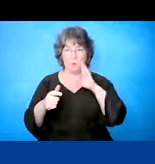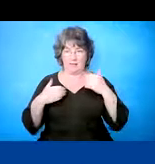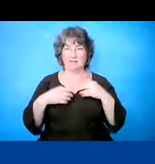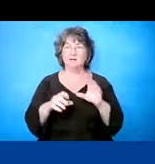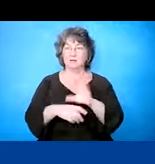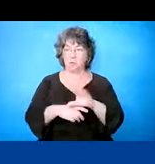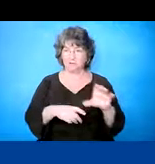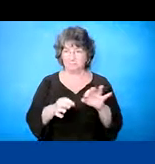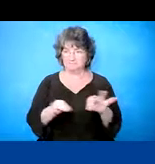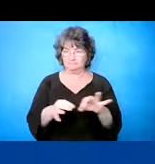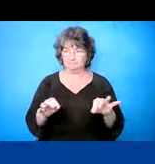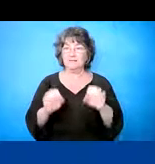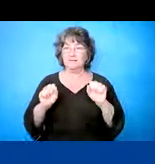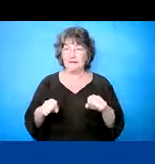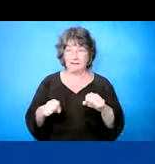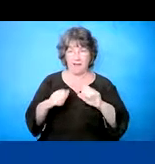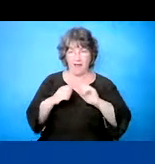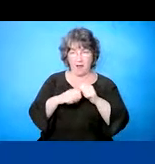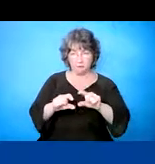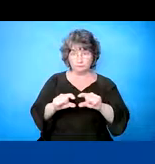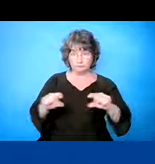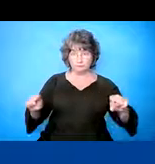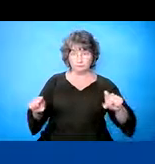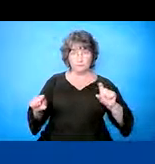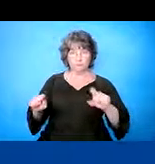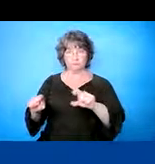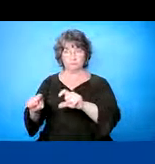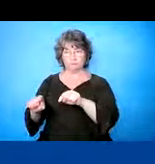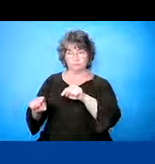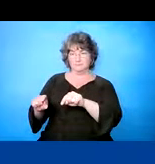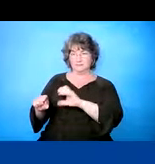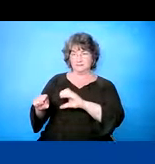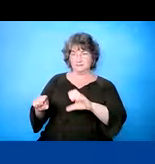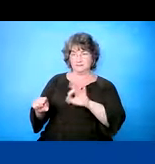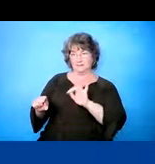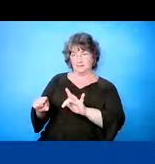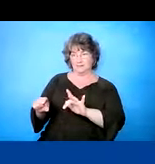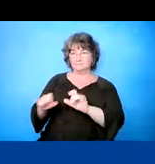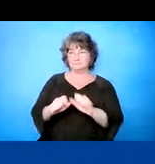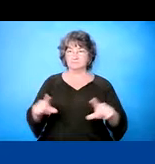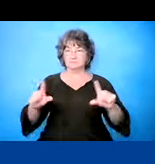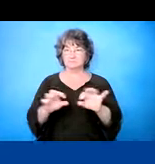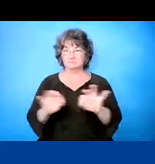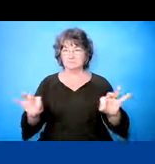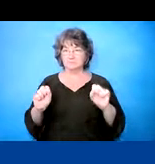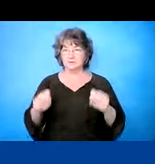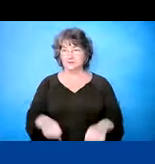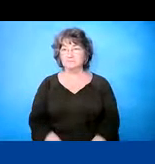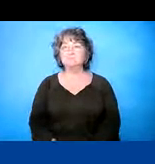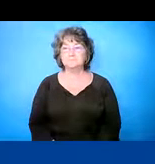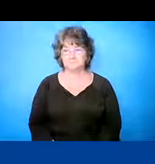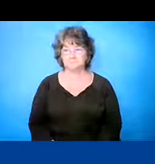everyone. We will also have caption as soon as So, that also